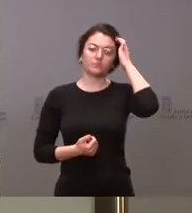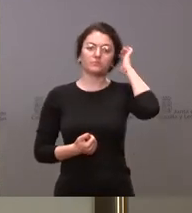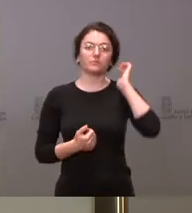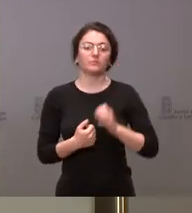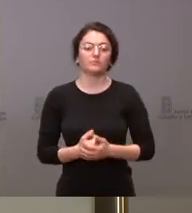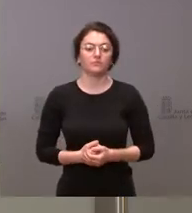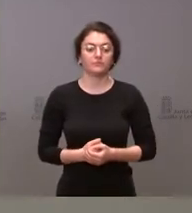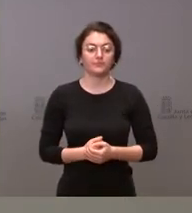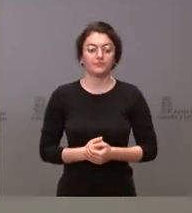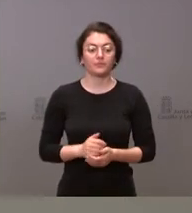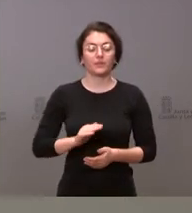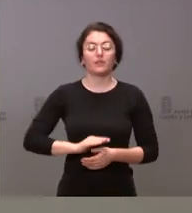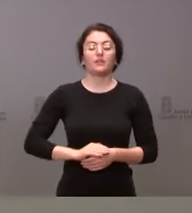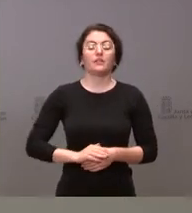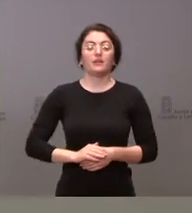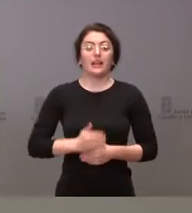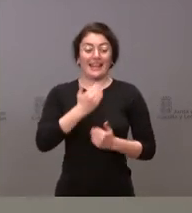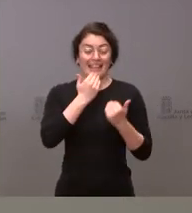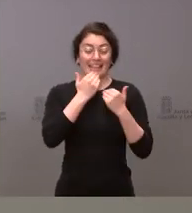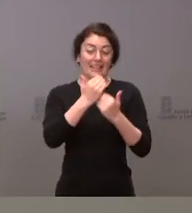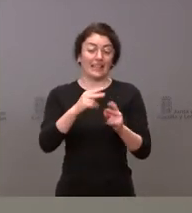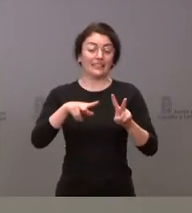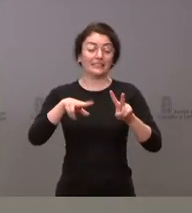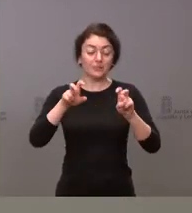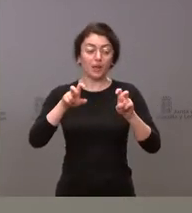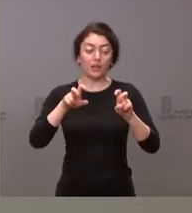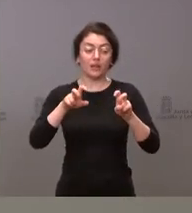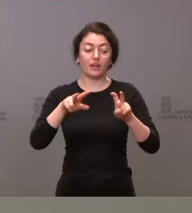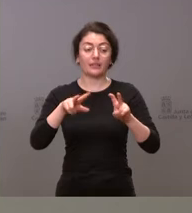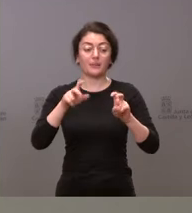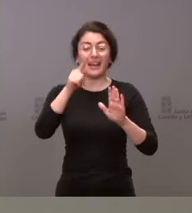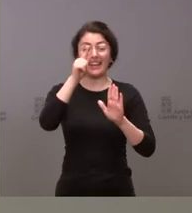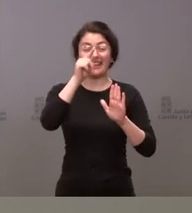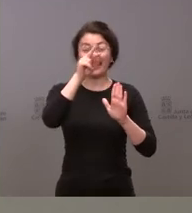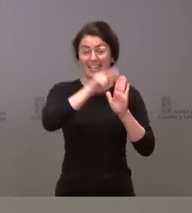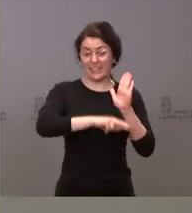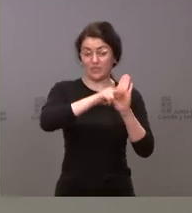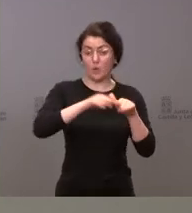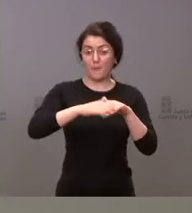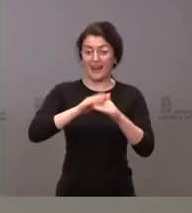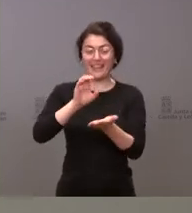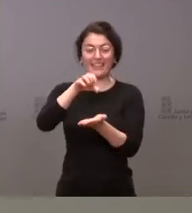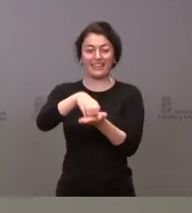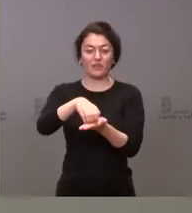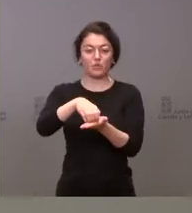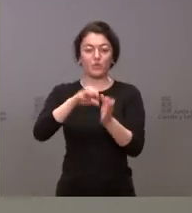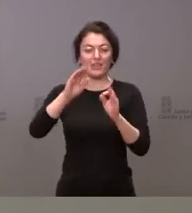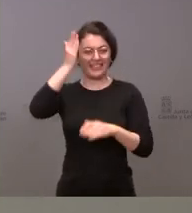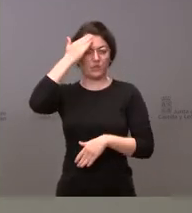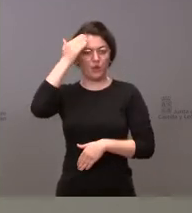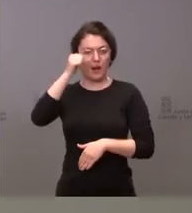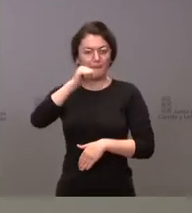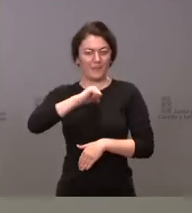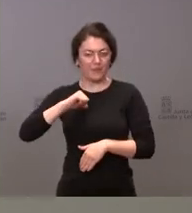Sí, gracias. Respecto al tema de los requisitos para los centros de titularidad privada,